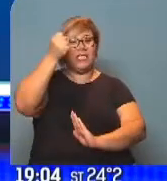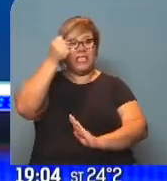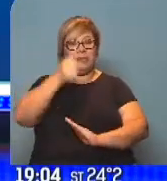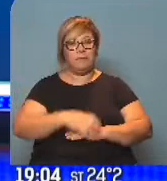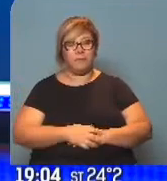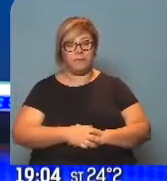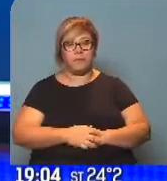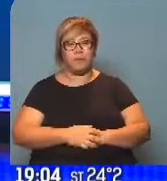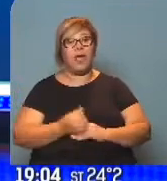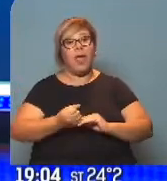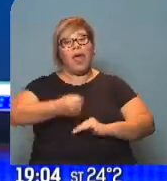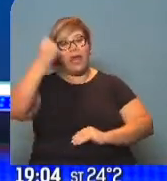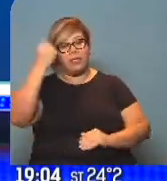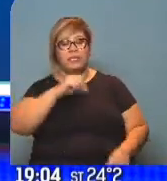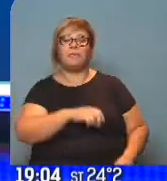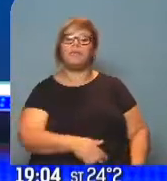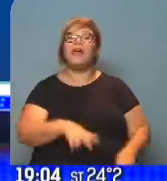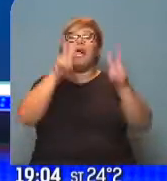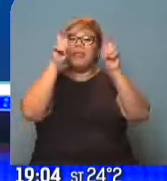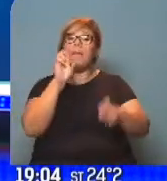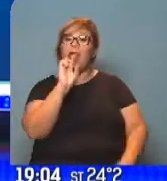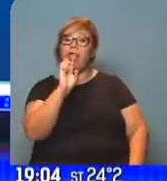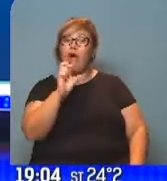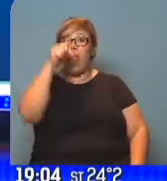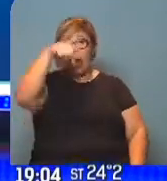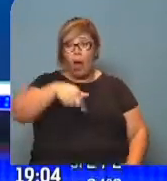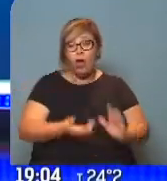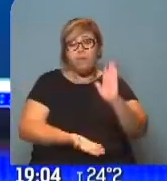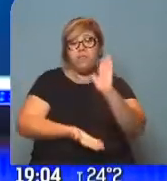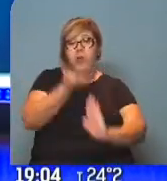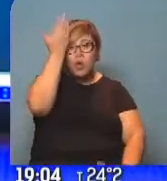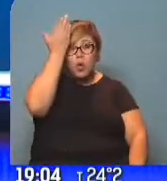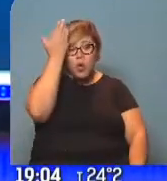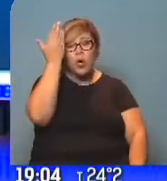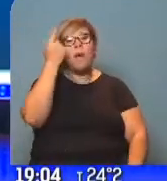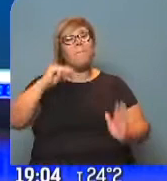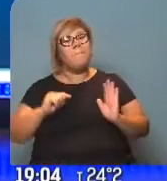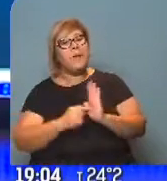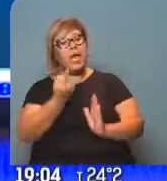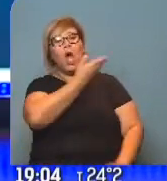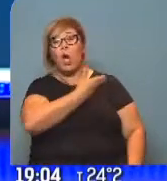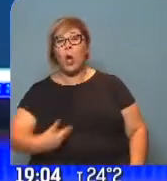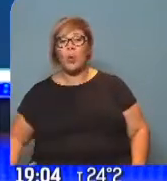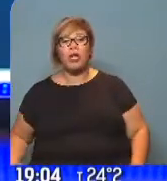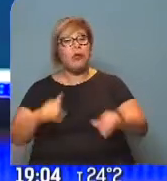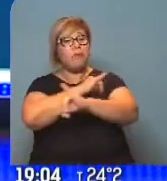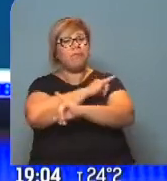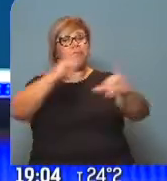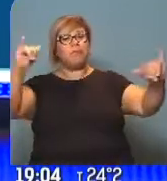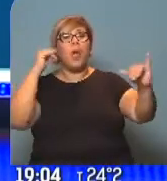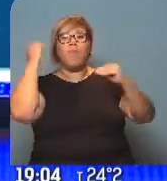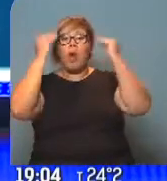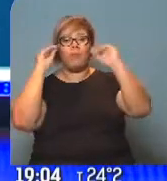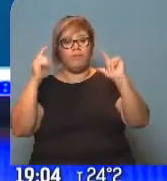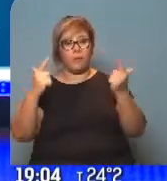Y a pesar de la fuerte suba que ha tenido el dólar a lo largo de esta jornada, desde el gobierno dicen que no hay preocupación. Concretamente fue Dante Sica,